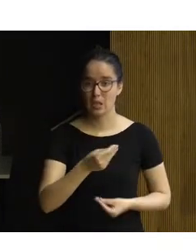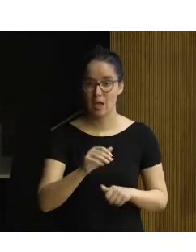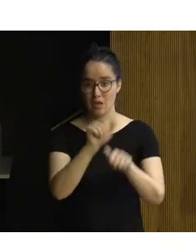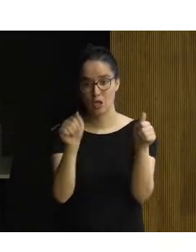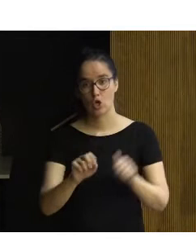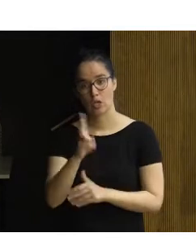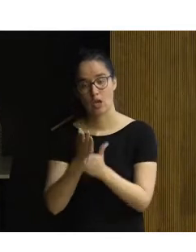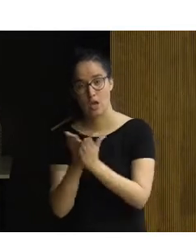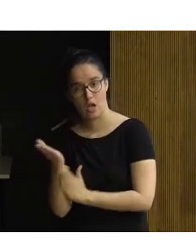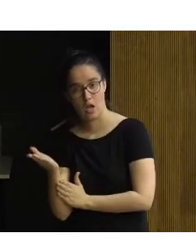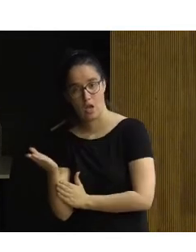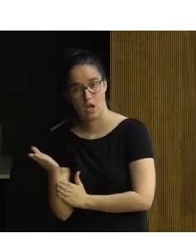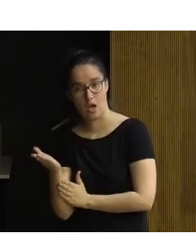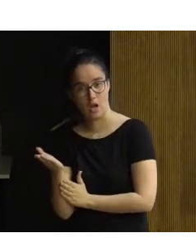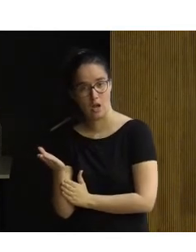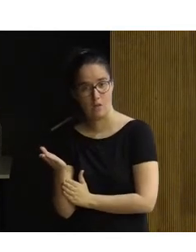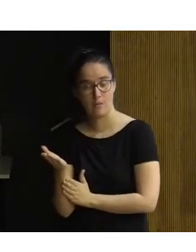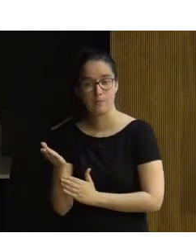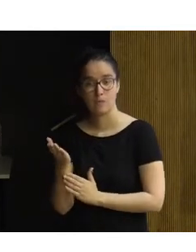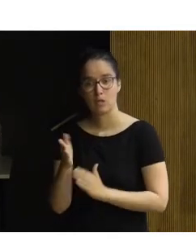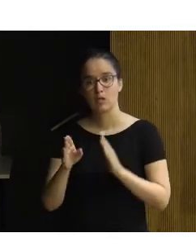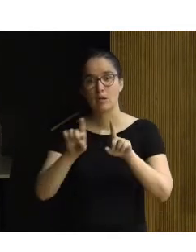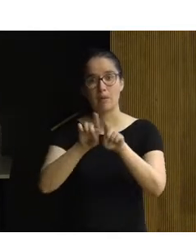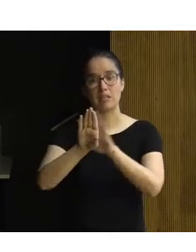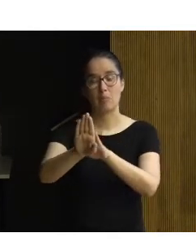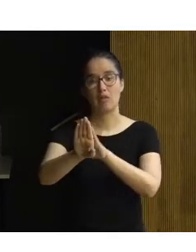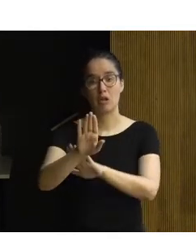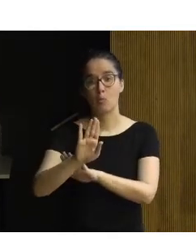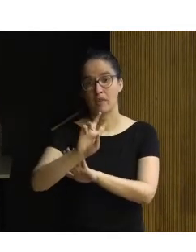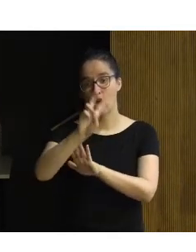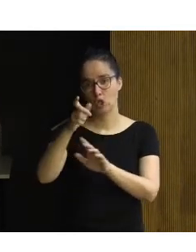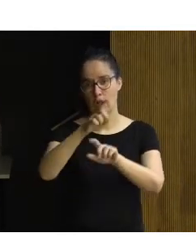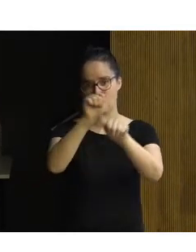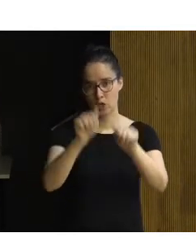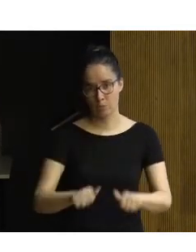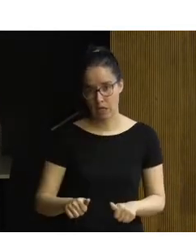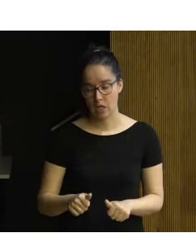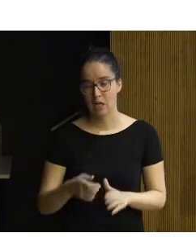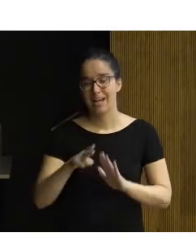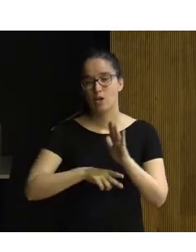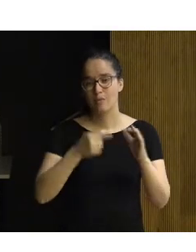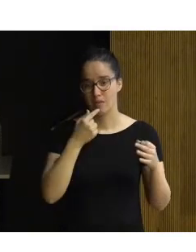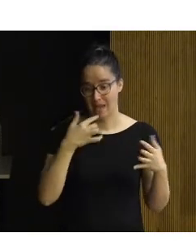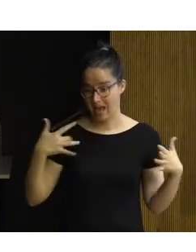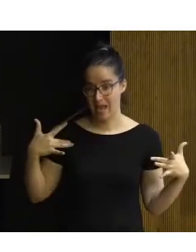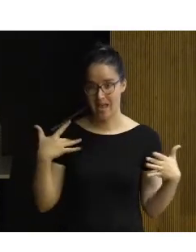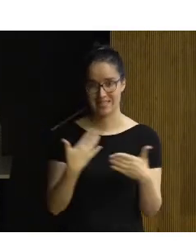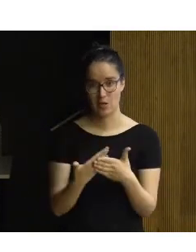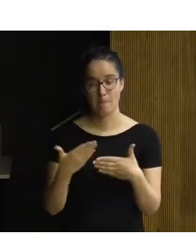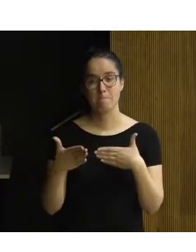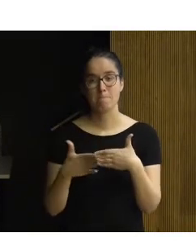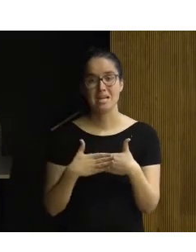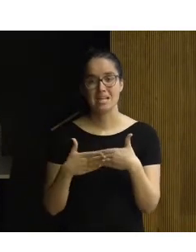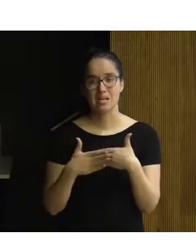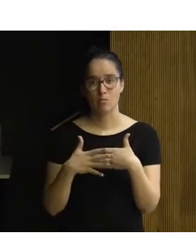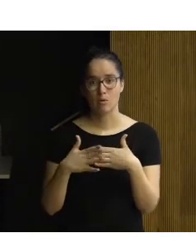otra manera a como lo hacía el de enfrente. Esto es un poco el valor de la norma, que lo que manifiesta es que hasta aquí, al menos se ha